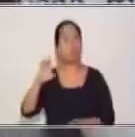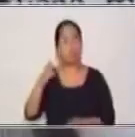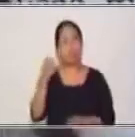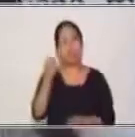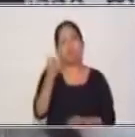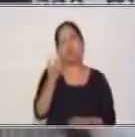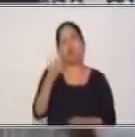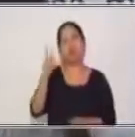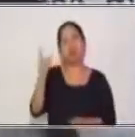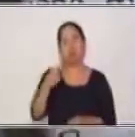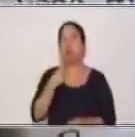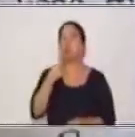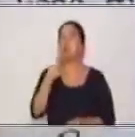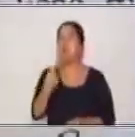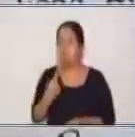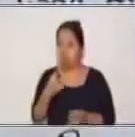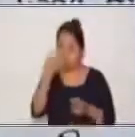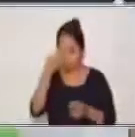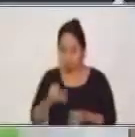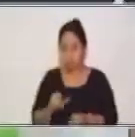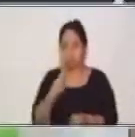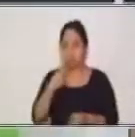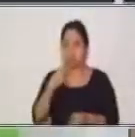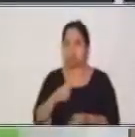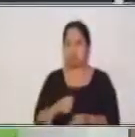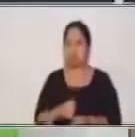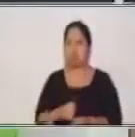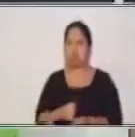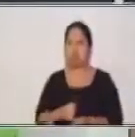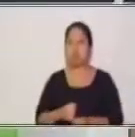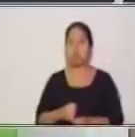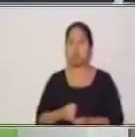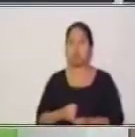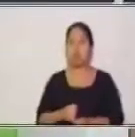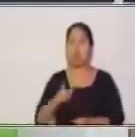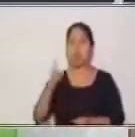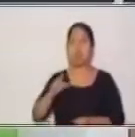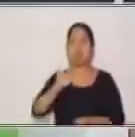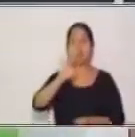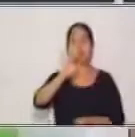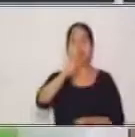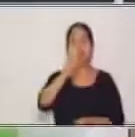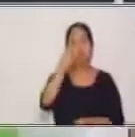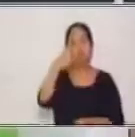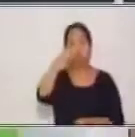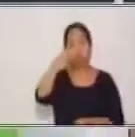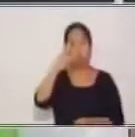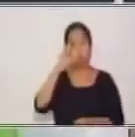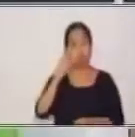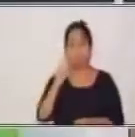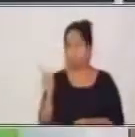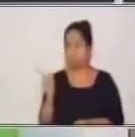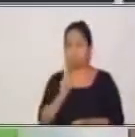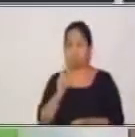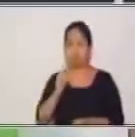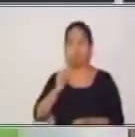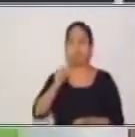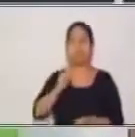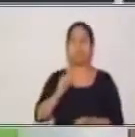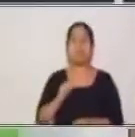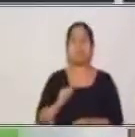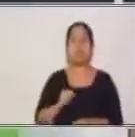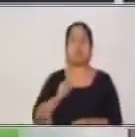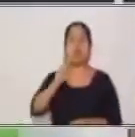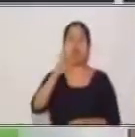Aquí pues es el vos, en esta parte es vos, es vos. Y aquí corresponde a